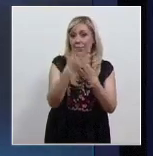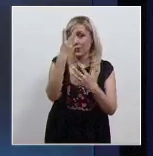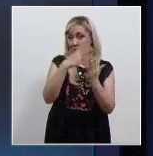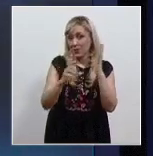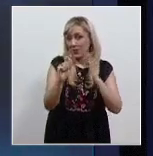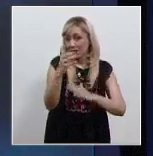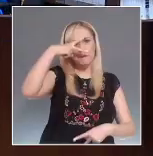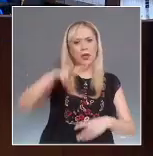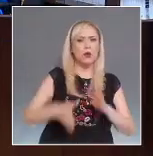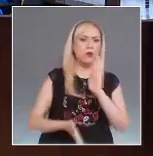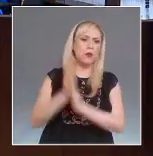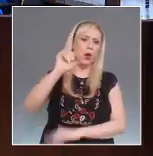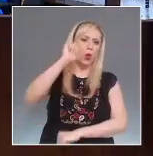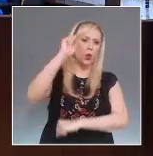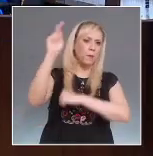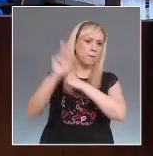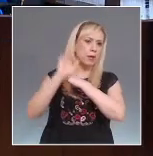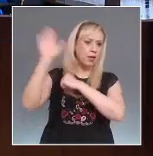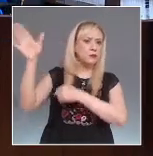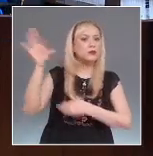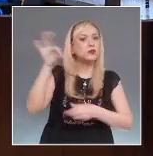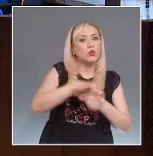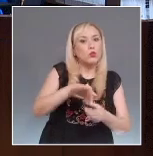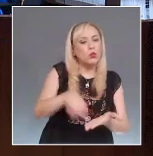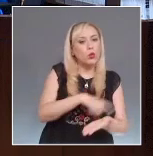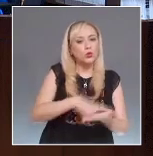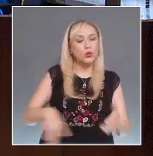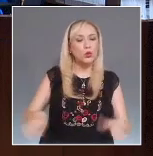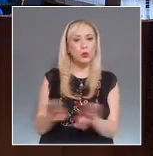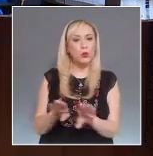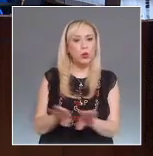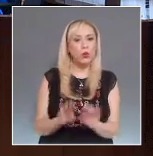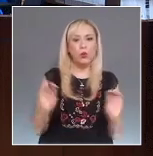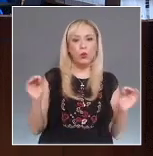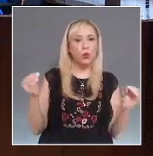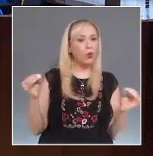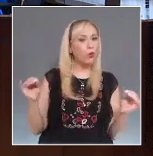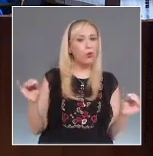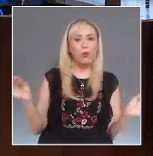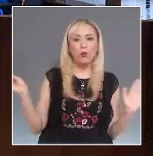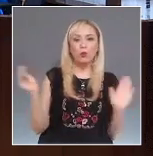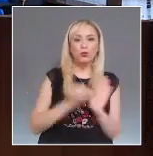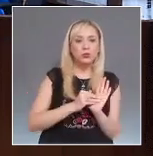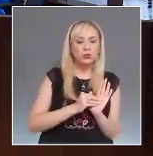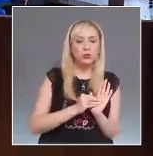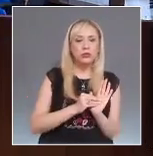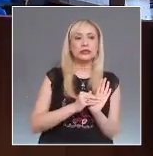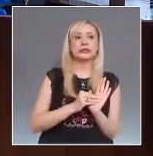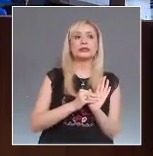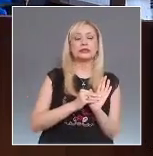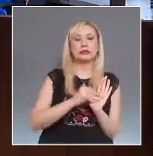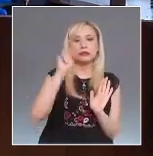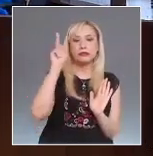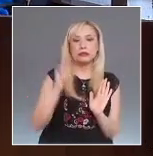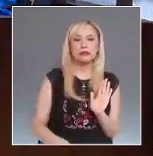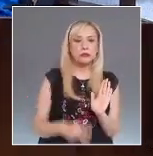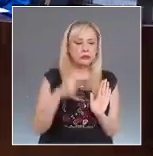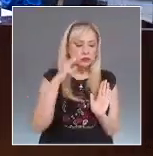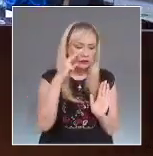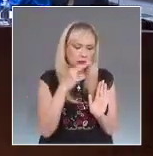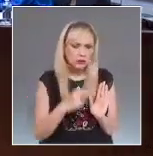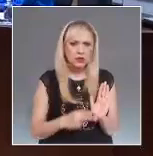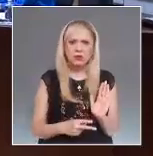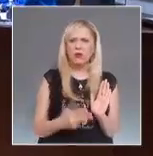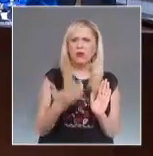en marcha. El Tribunal Electoral del Poder Judicial de la Federación declaró la inexistencia de la omisión legislativa que